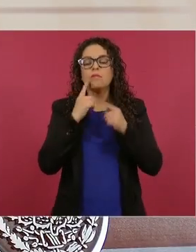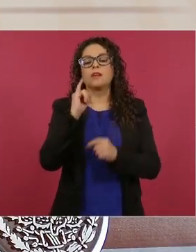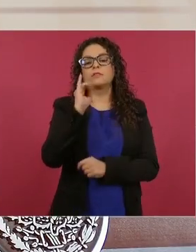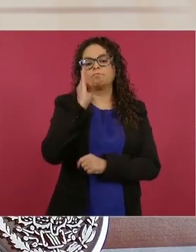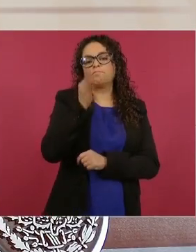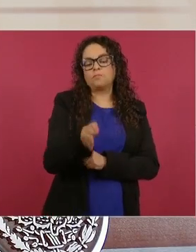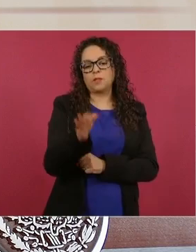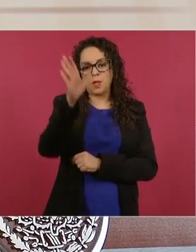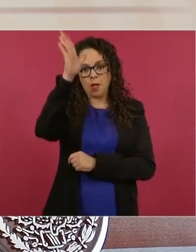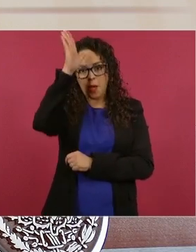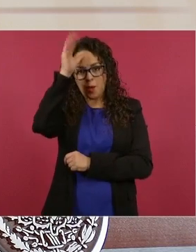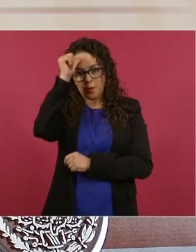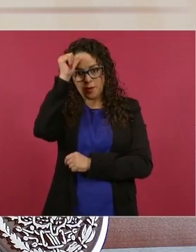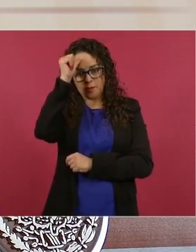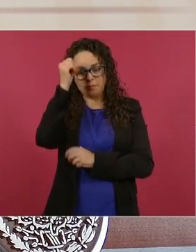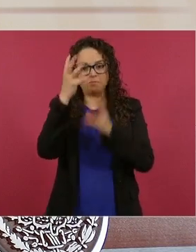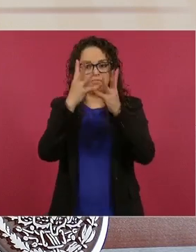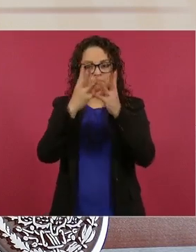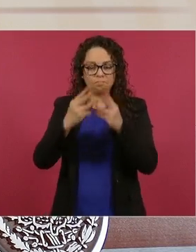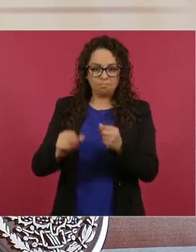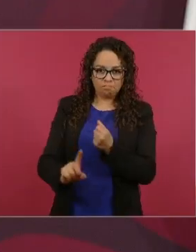un consenso.